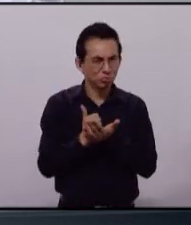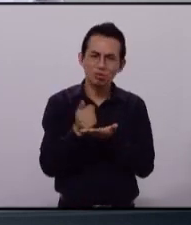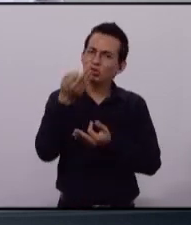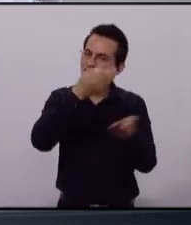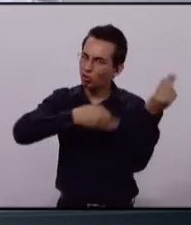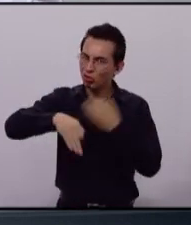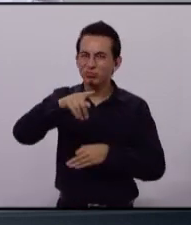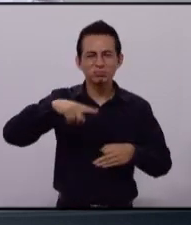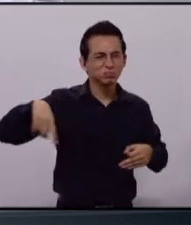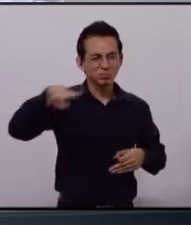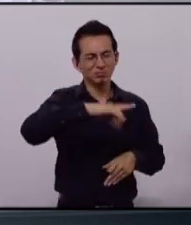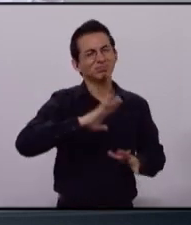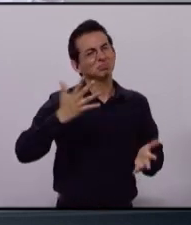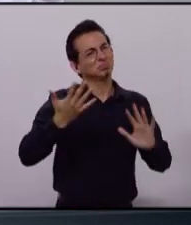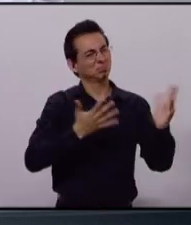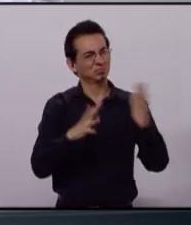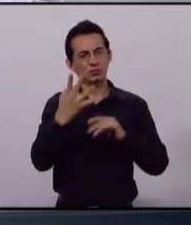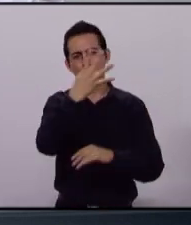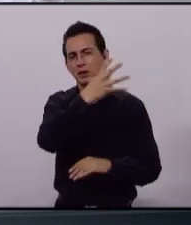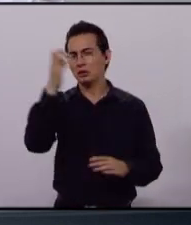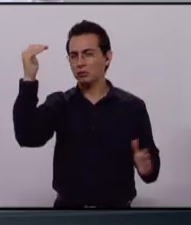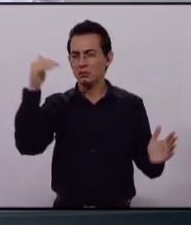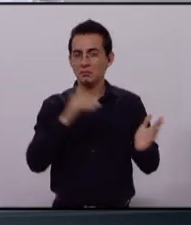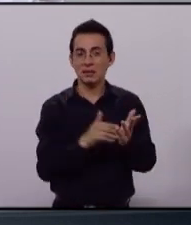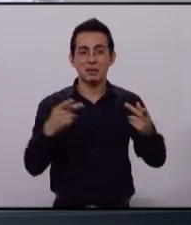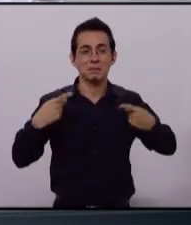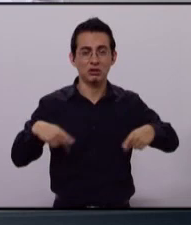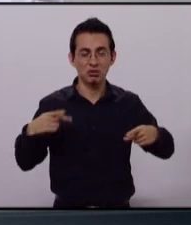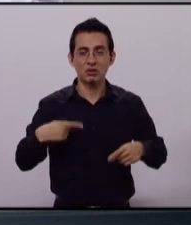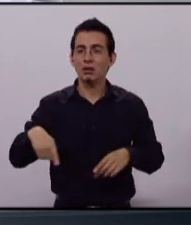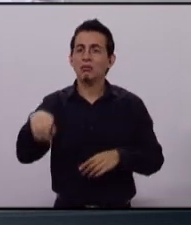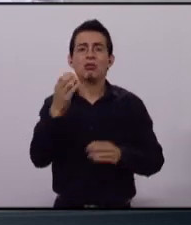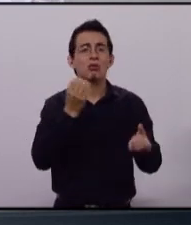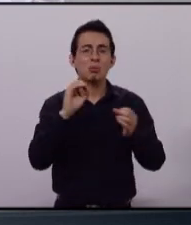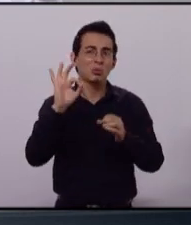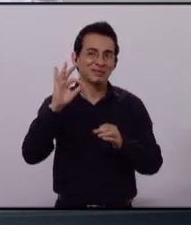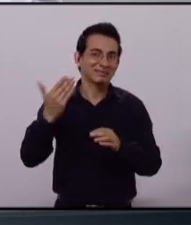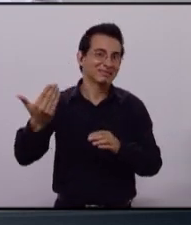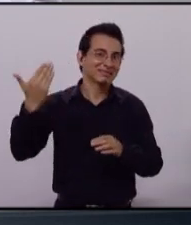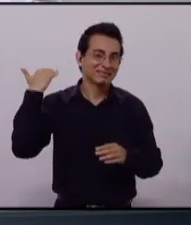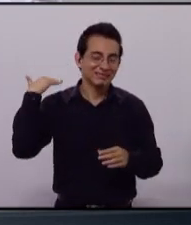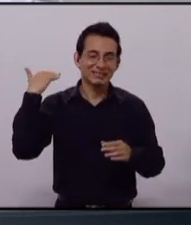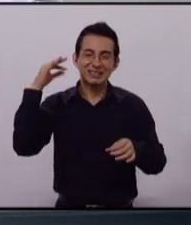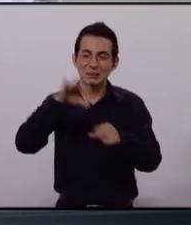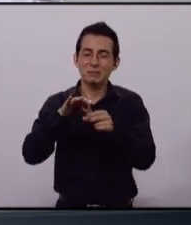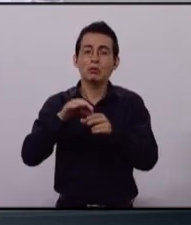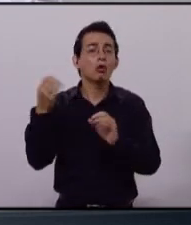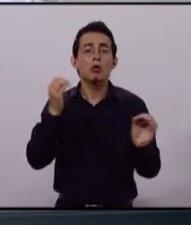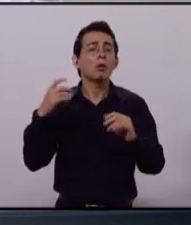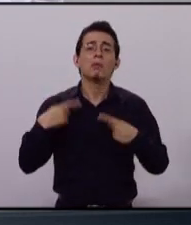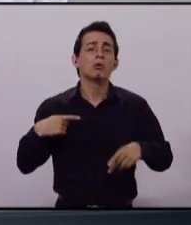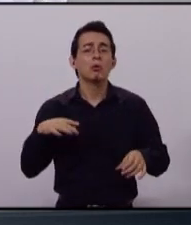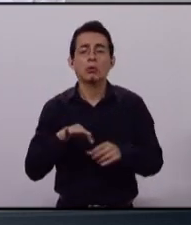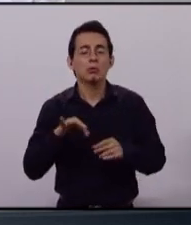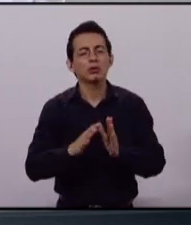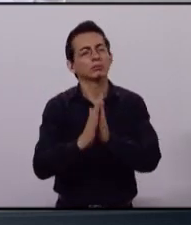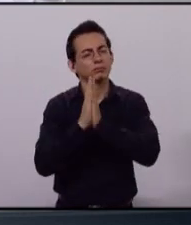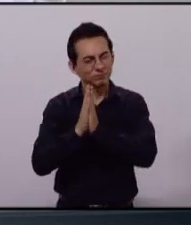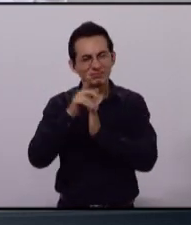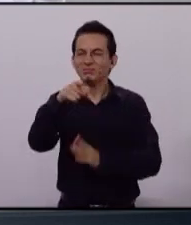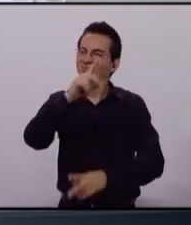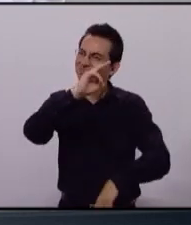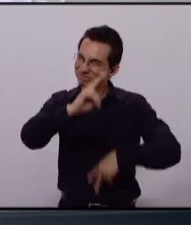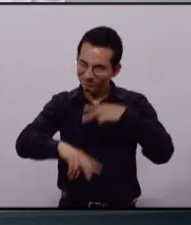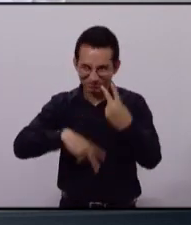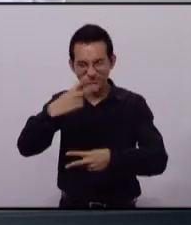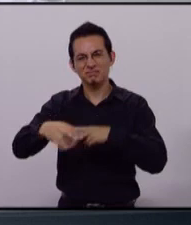Tenemos aproximadamente 400 mil personas que no salieron a votar el pasado proceso electoral. Por favor, salgan a